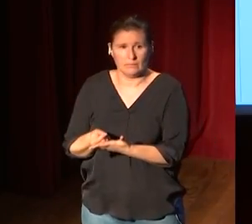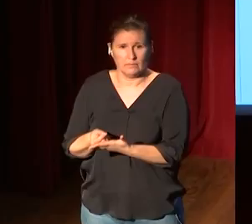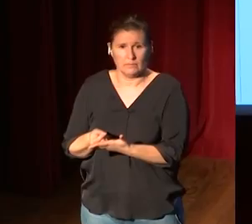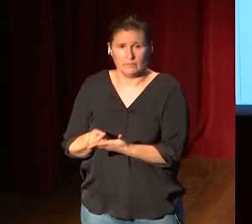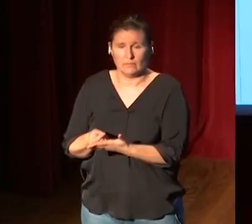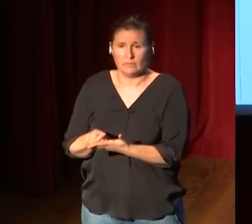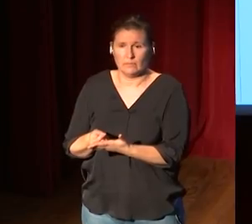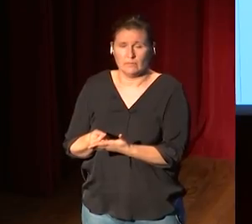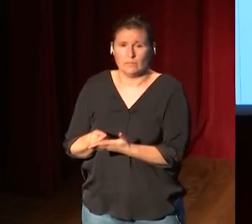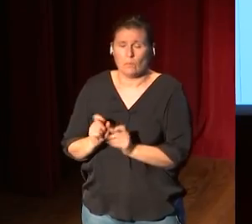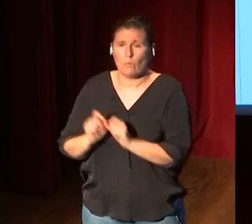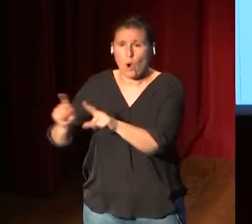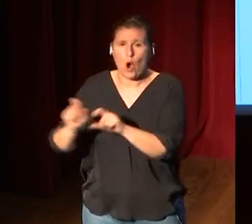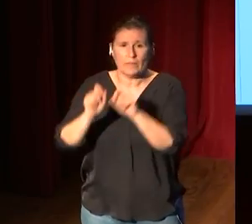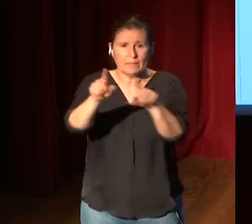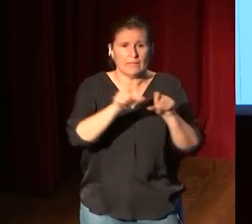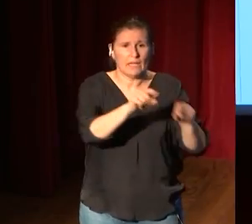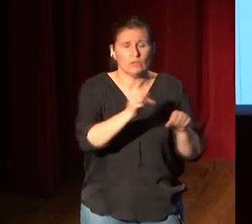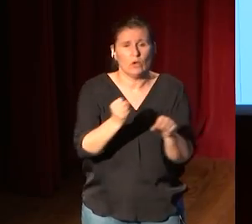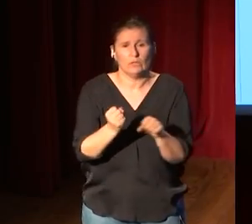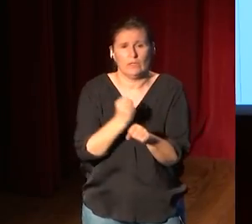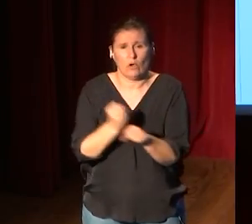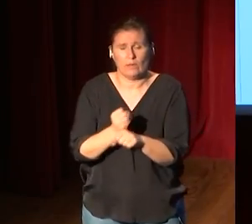todos los movimientos de obras del Museo del Prado y lo haremos